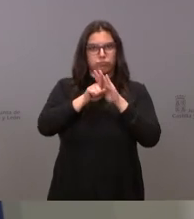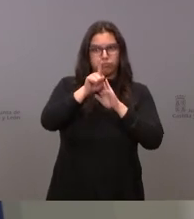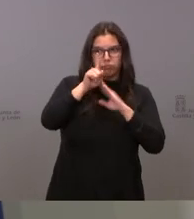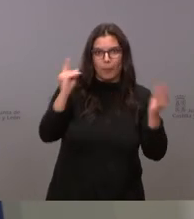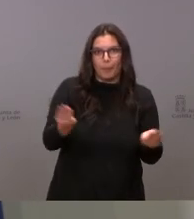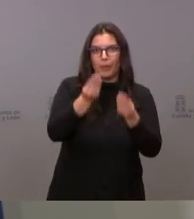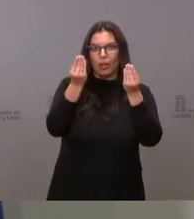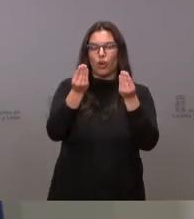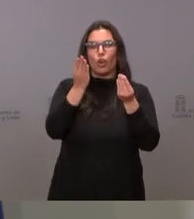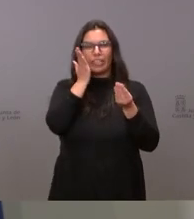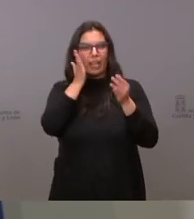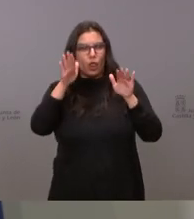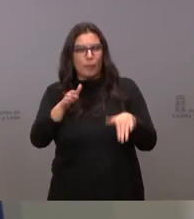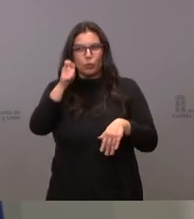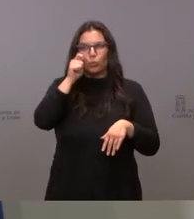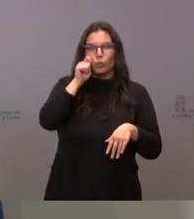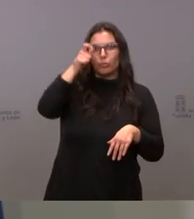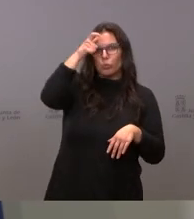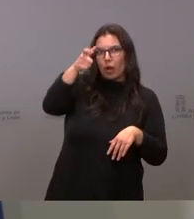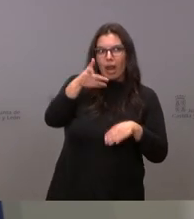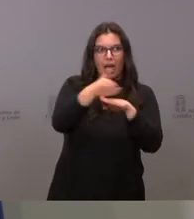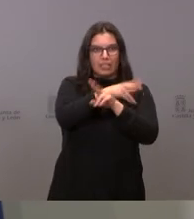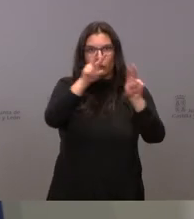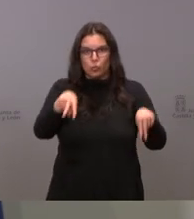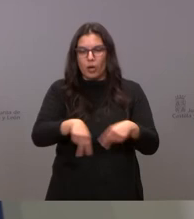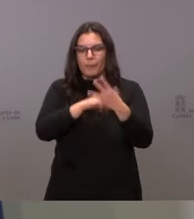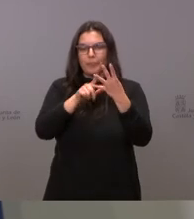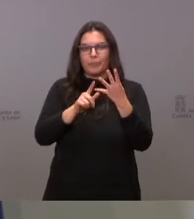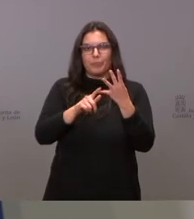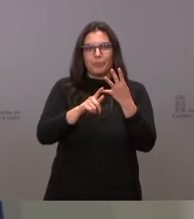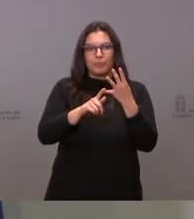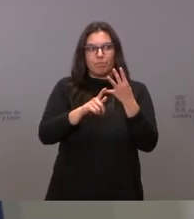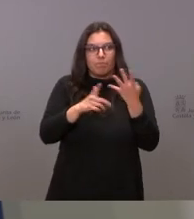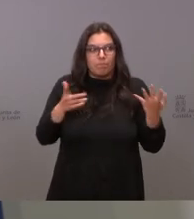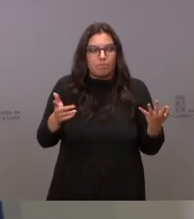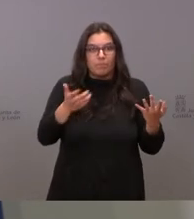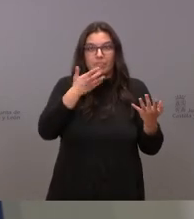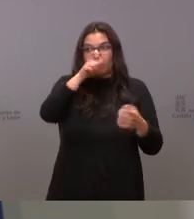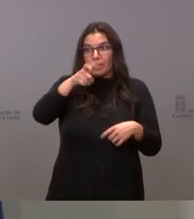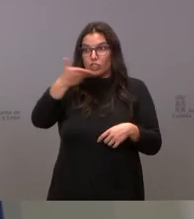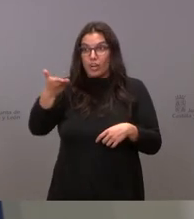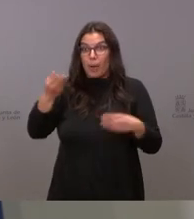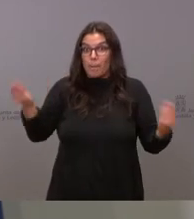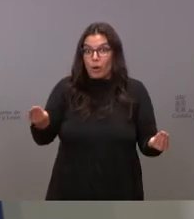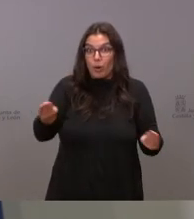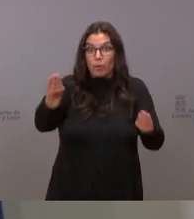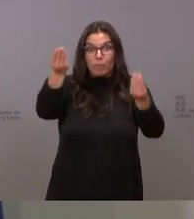cifras de pernoctaciones en turismo rural desconocidas, si a los ciudadanos les va bien